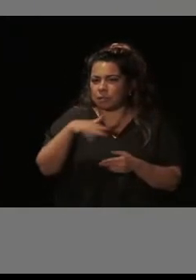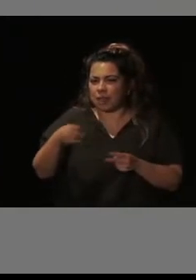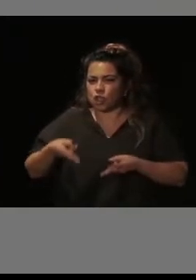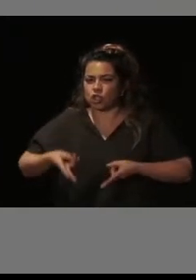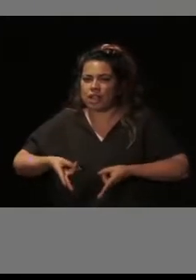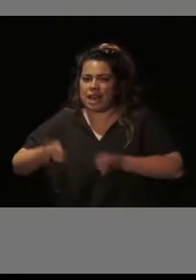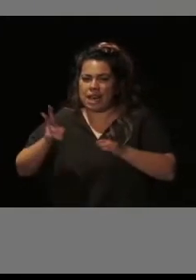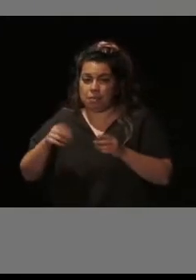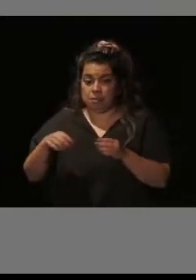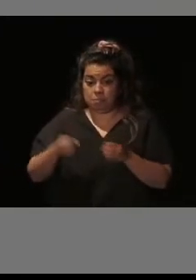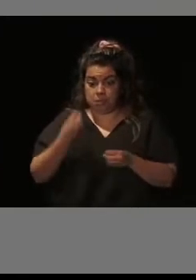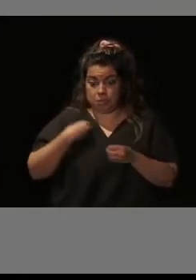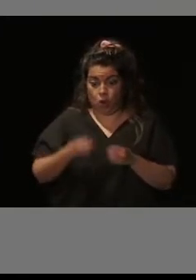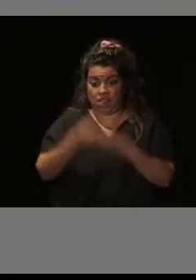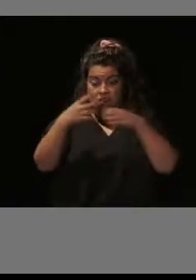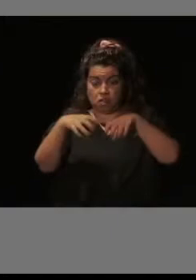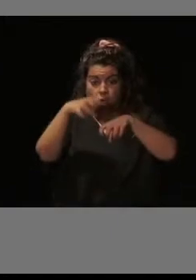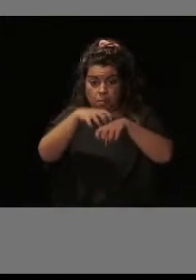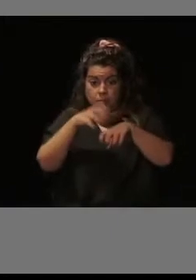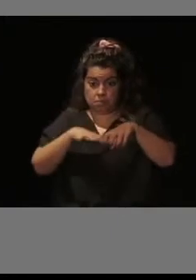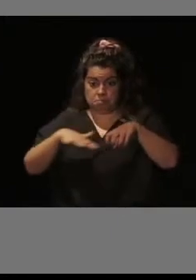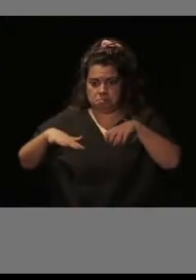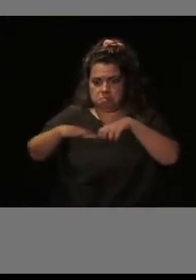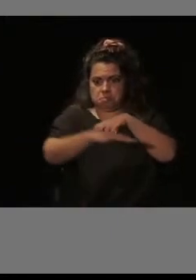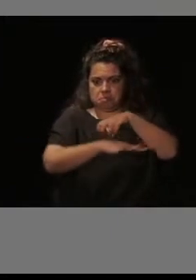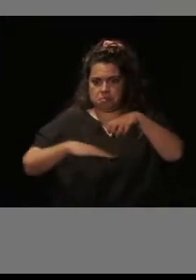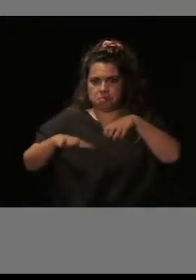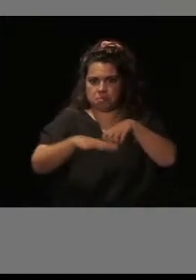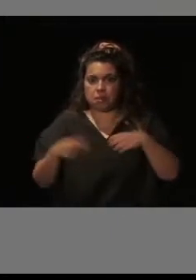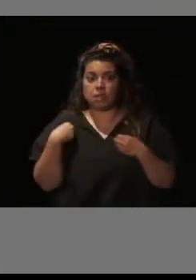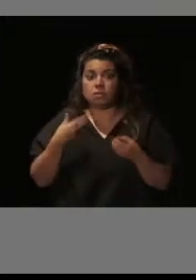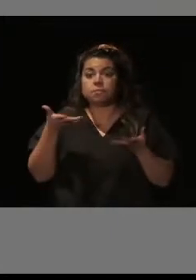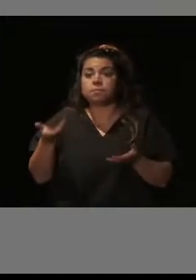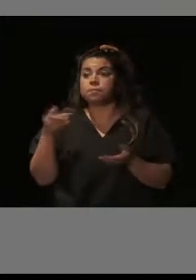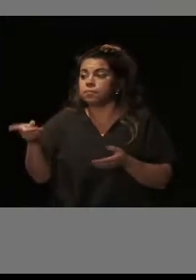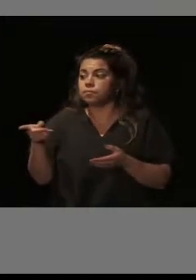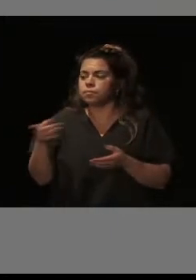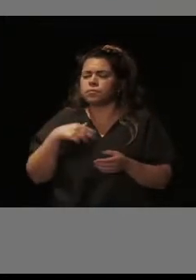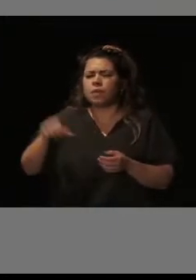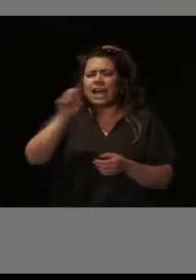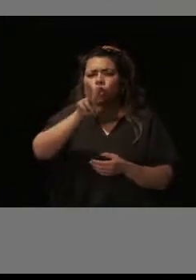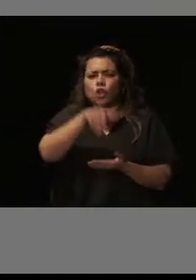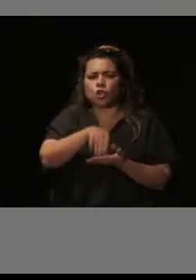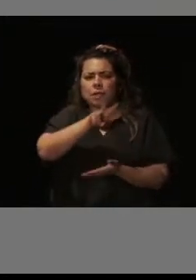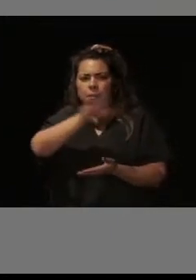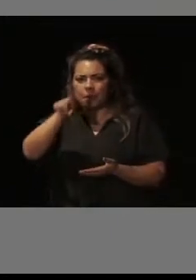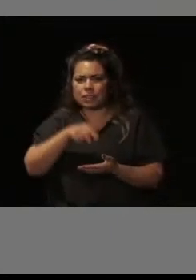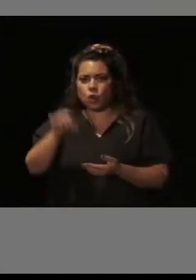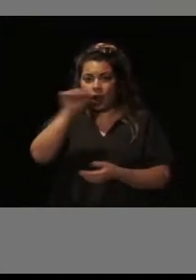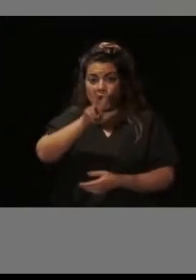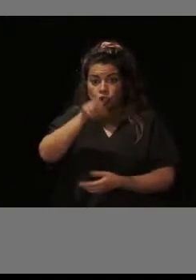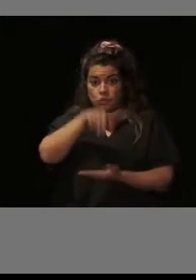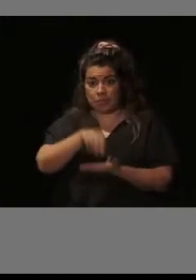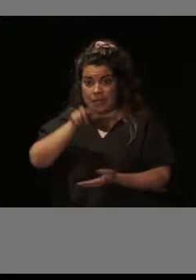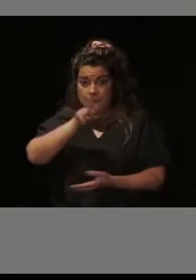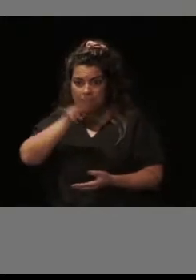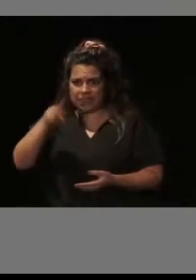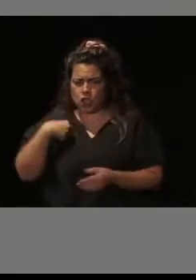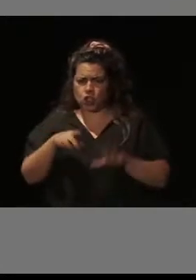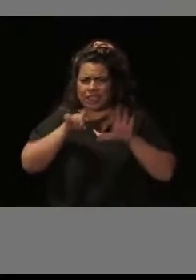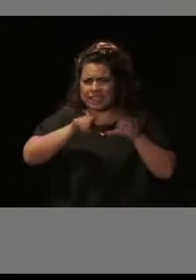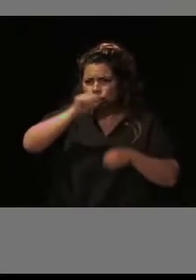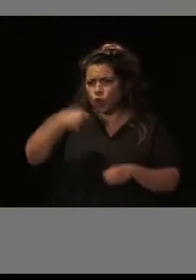esos edificios, también mejorando su accesibilidad. En este caso el plan ha tenido edición en 2021 y 2022 con 6